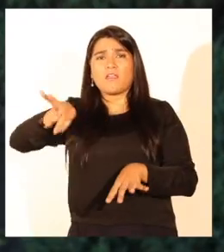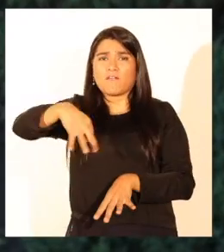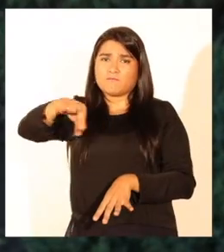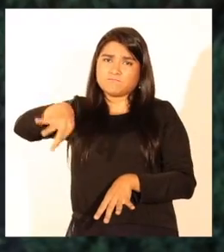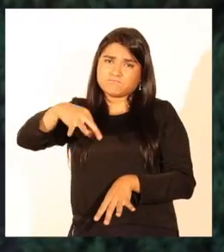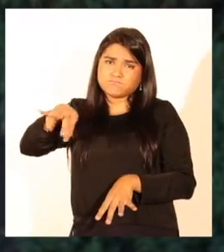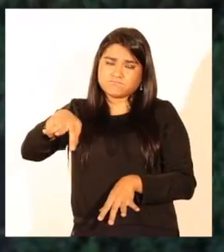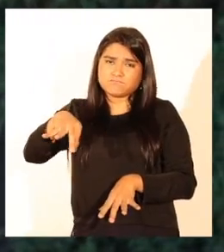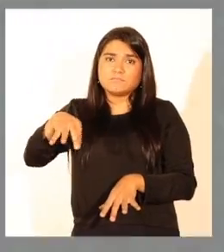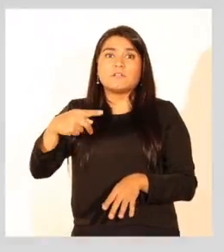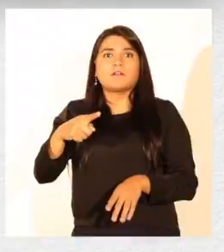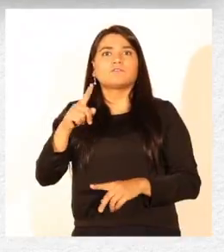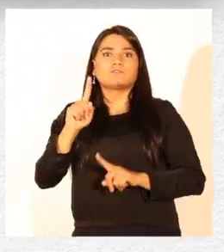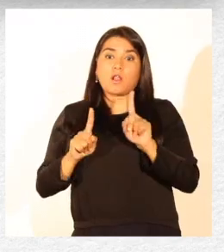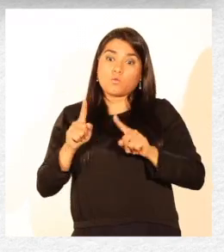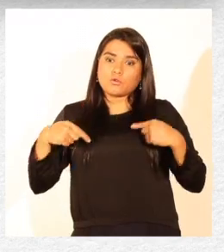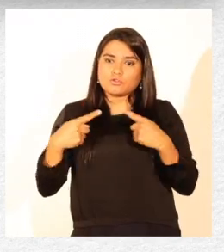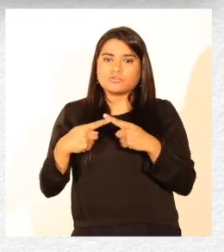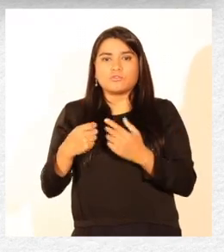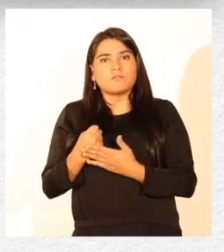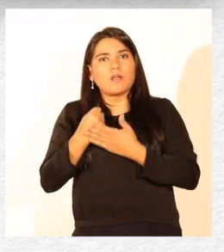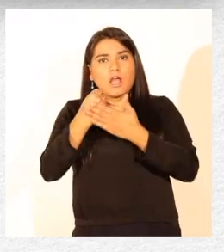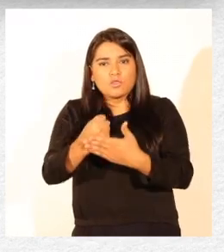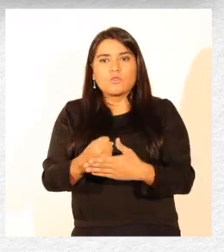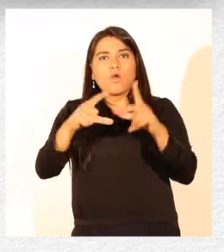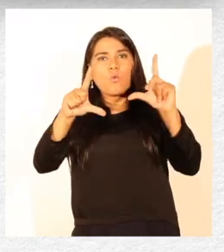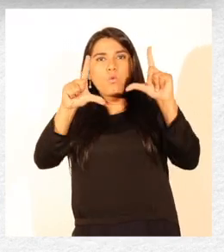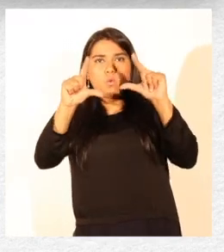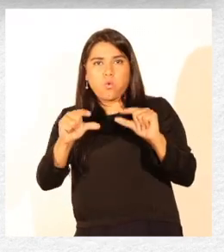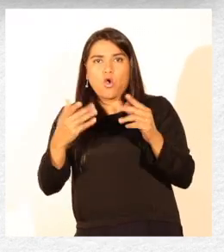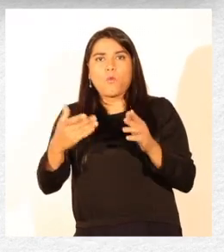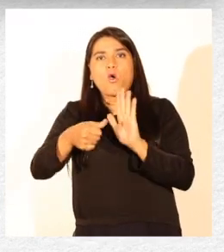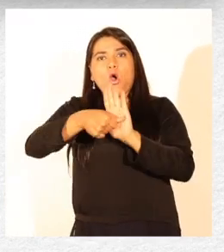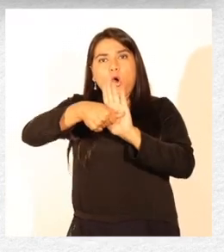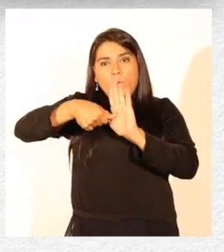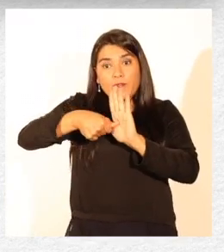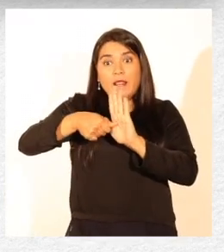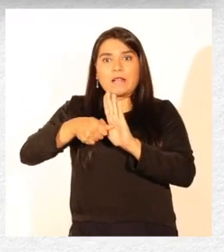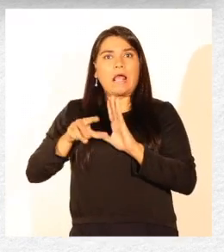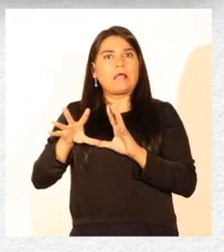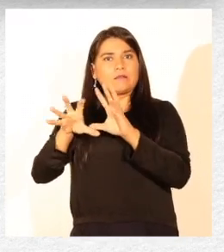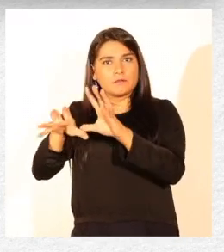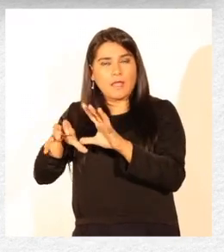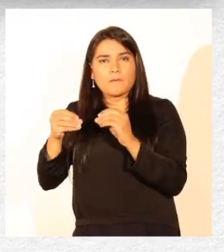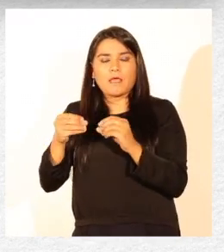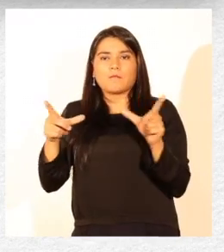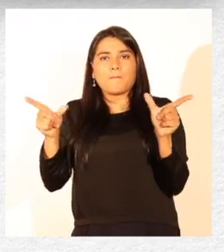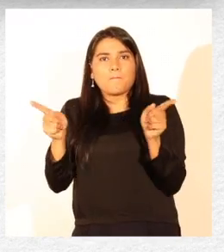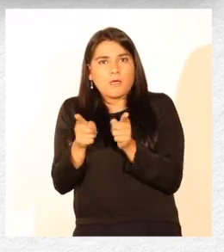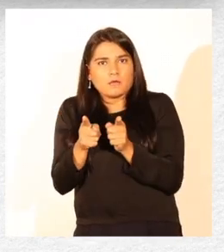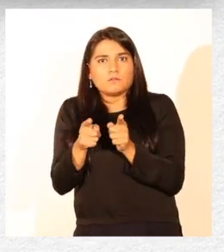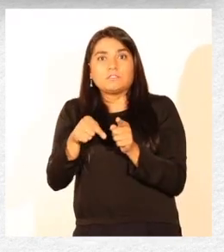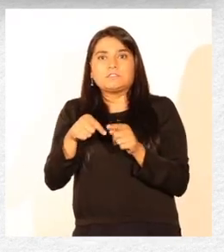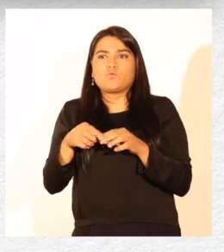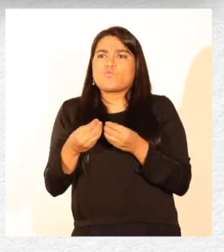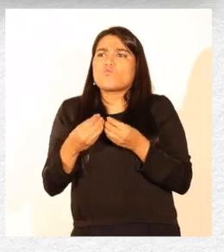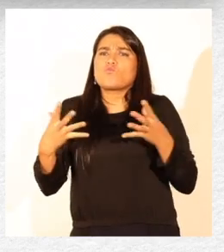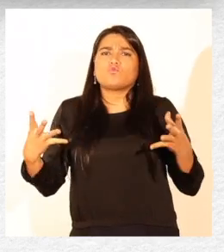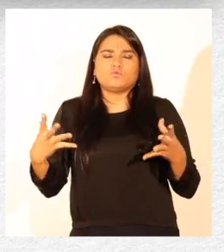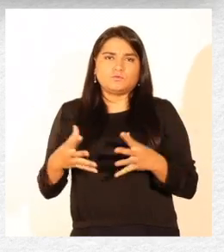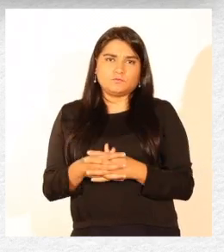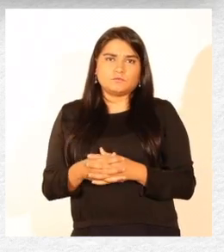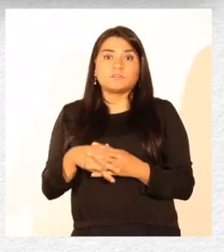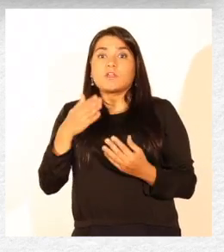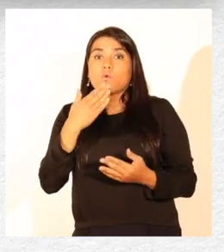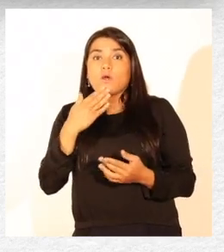animalitos abandonados. De alguna manera, disminuir, a través de las esterilizaciones que se realizan, esta masificación